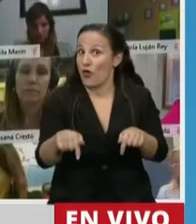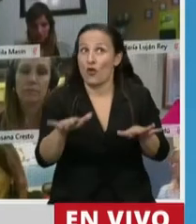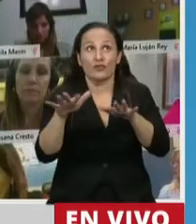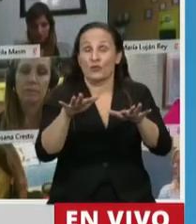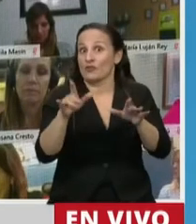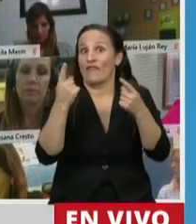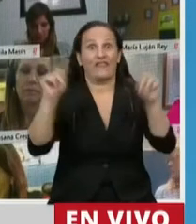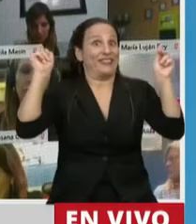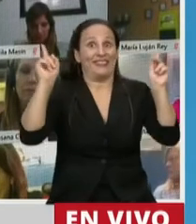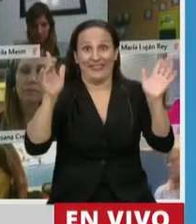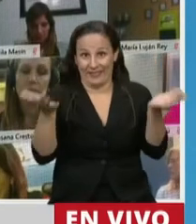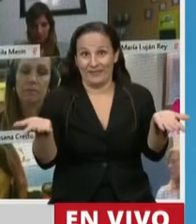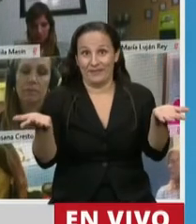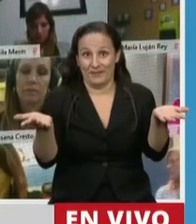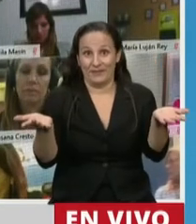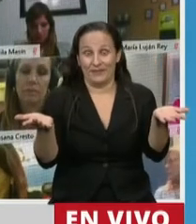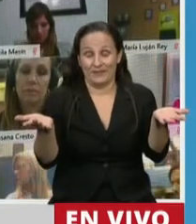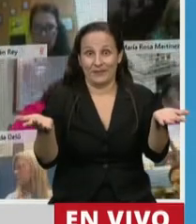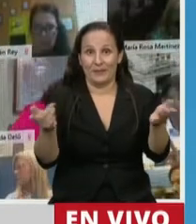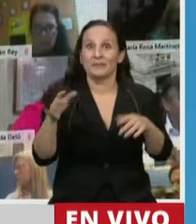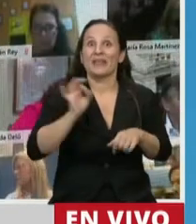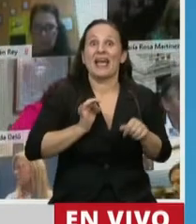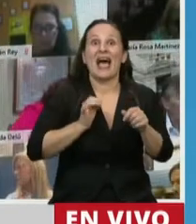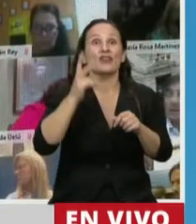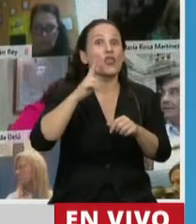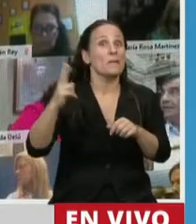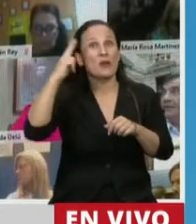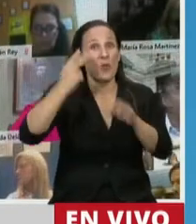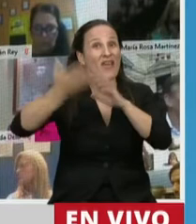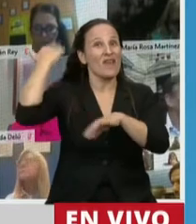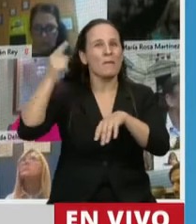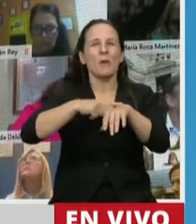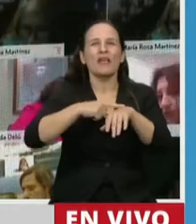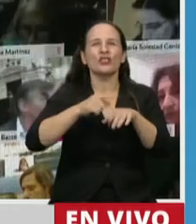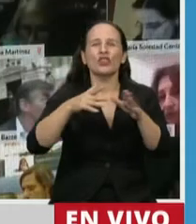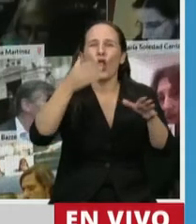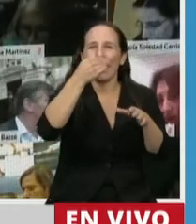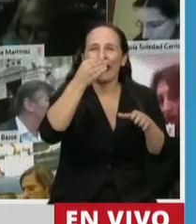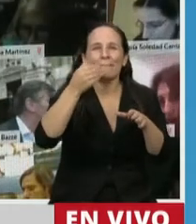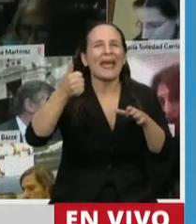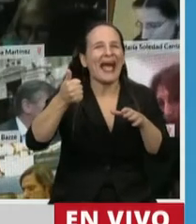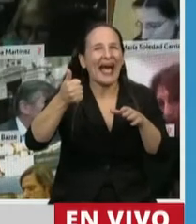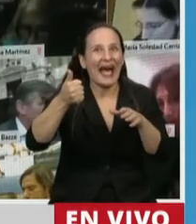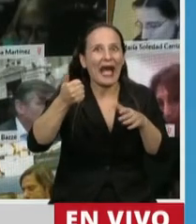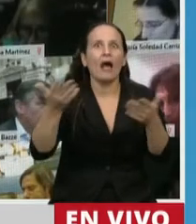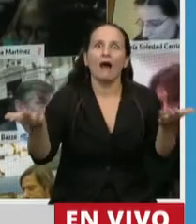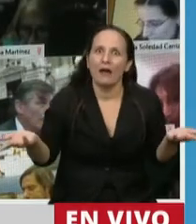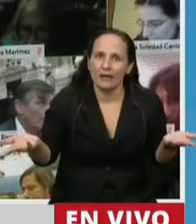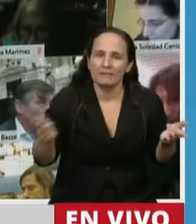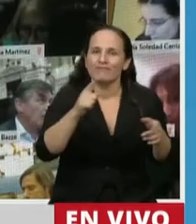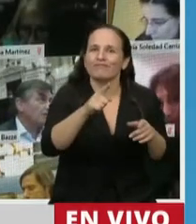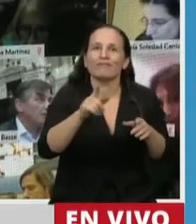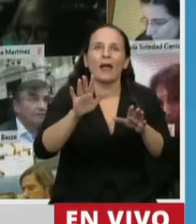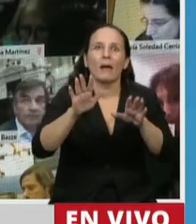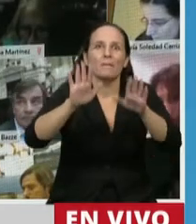excepcionalidad. Así como en el año 2009 la gripe A nos sorprendió con un receso escolar